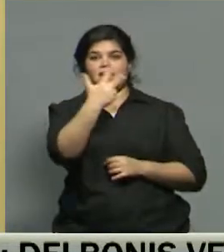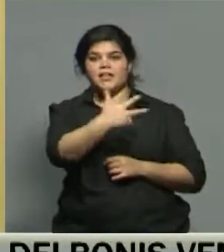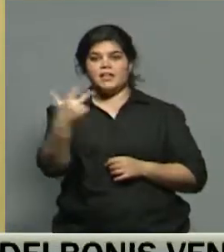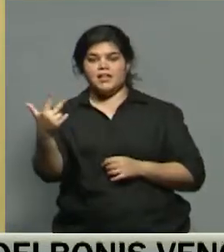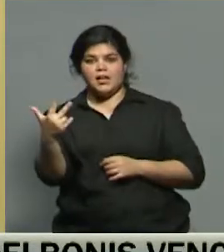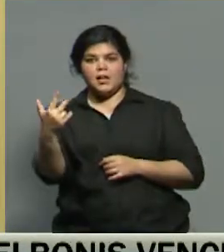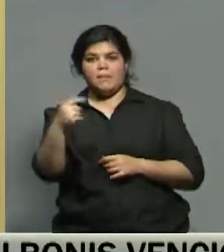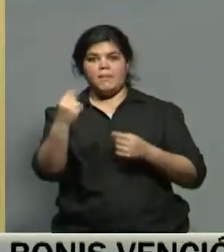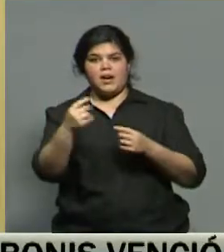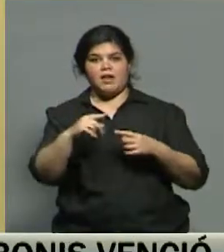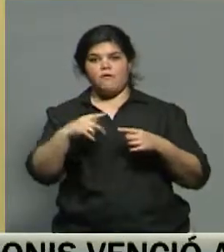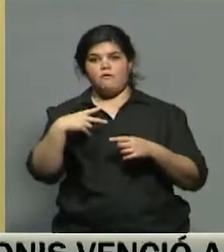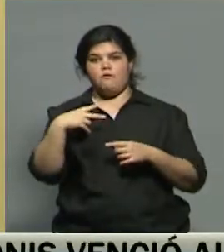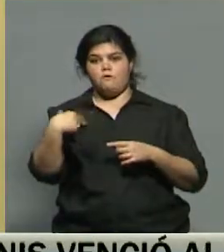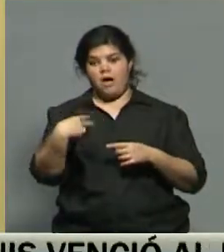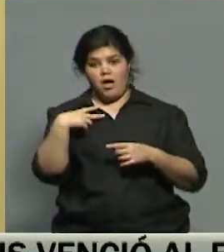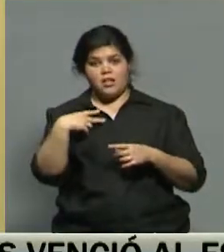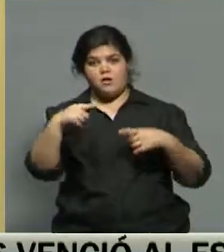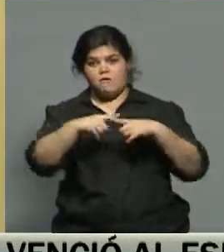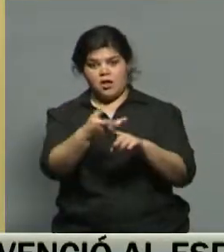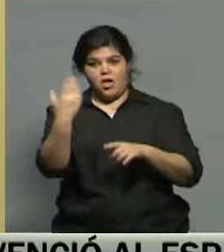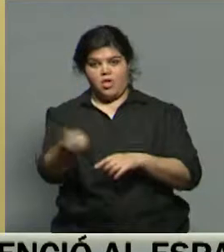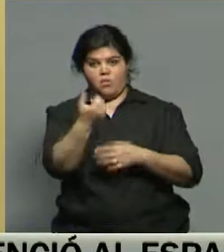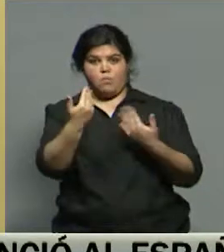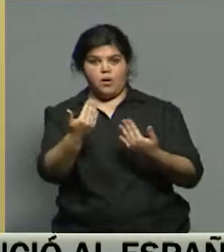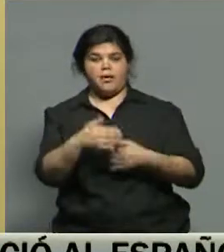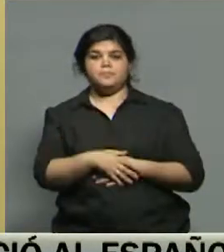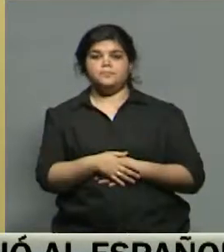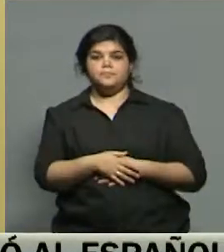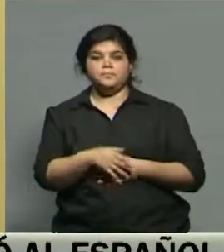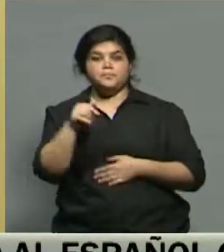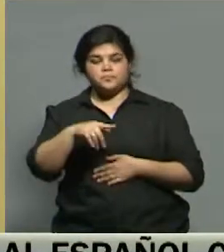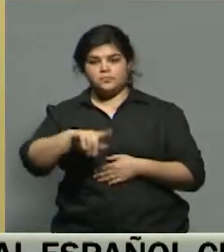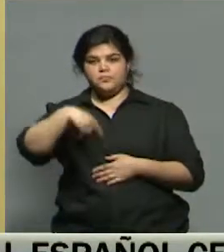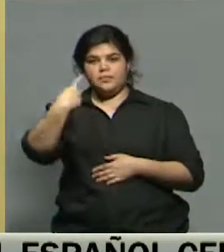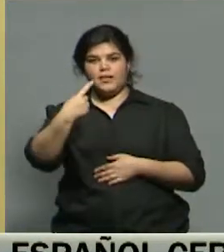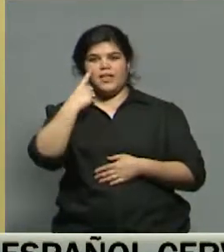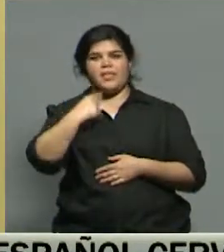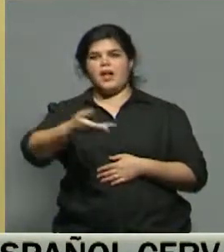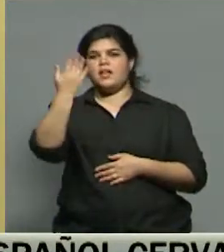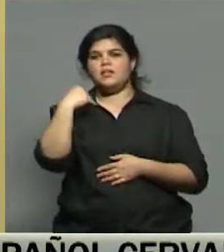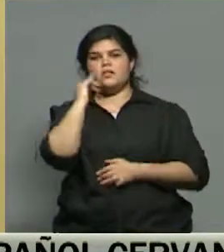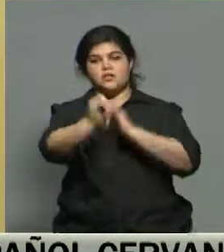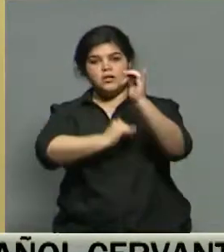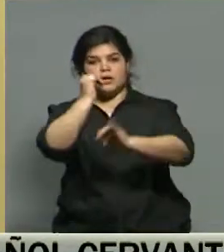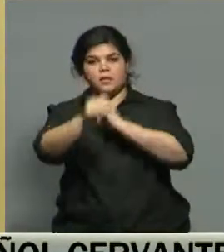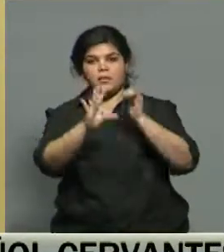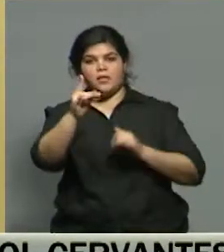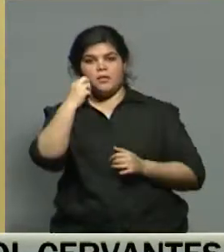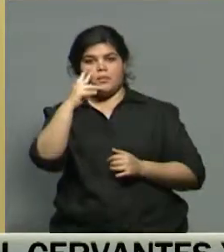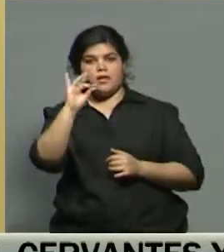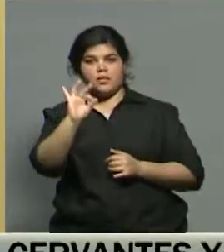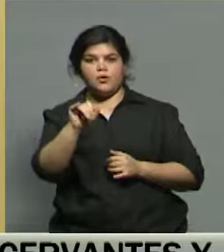este feriado. Seguimos hablando del plano nacional. Ayer hablábamos de Julio De Vido justamente y de la situación